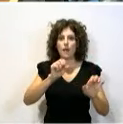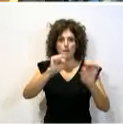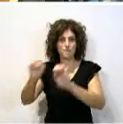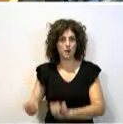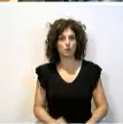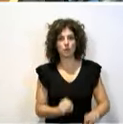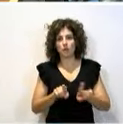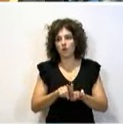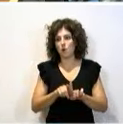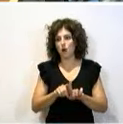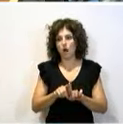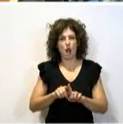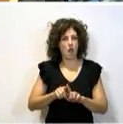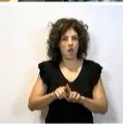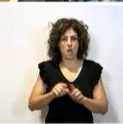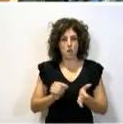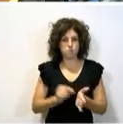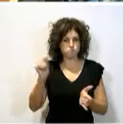inamovible,